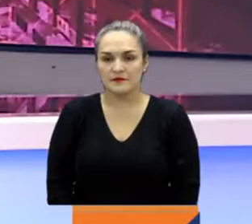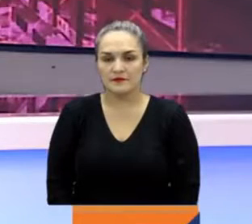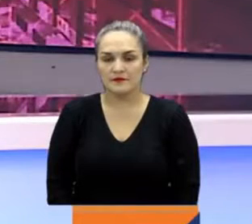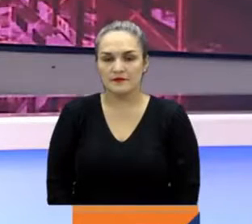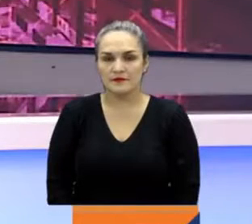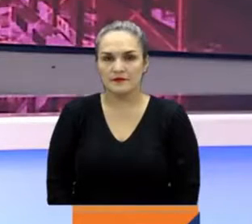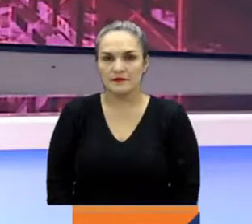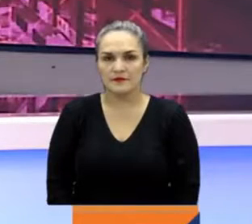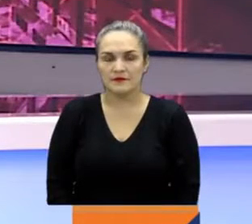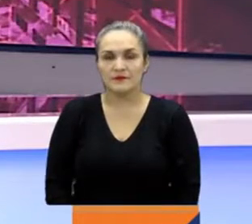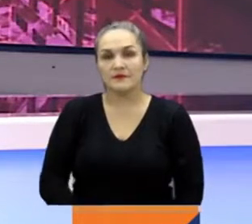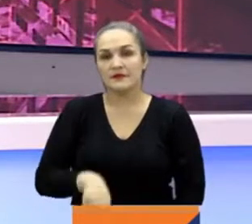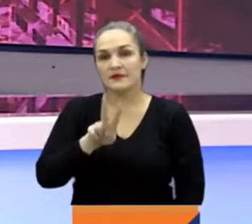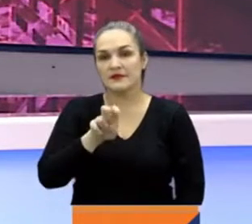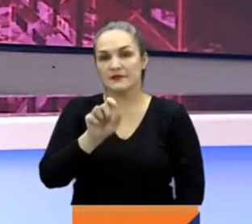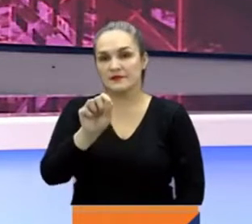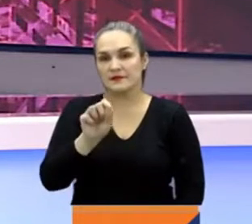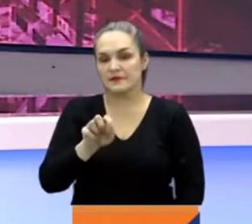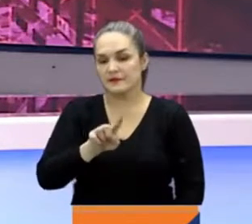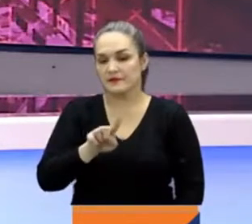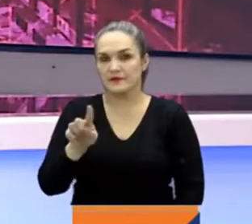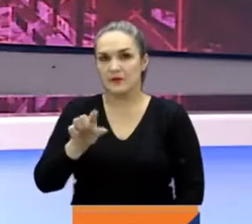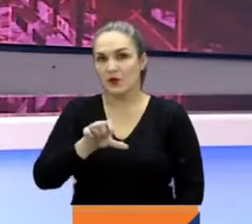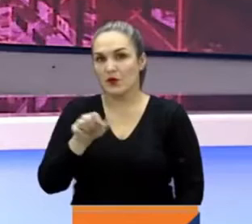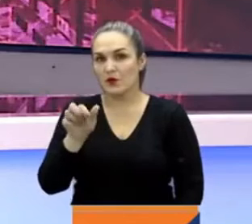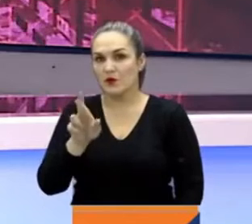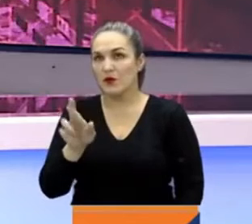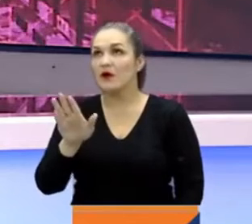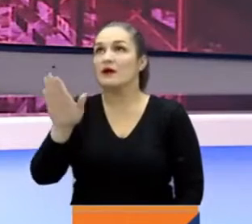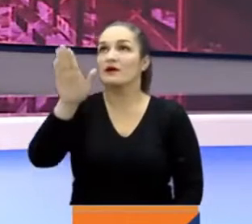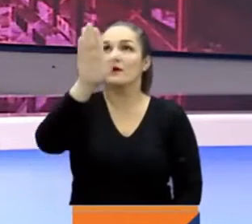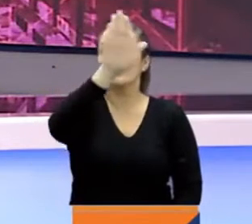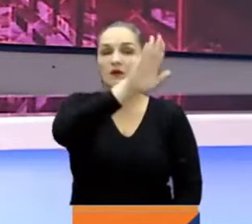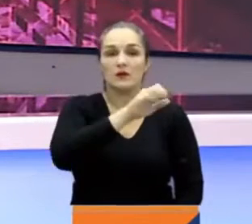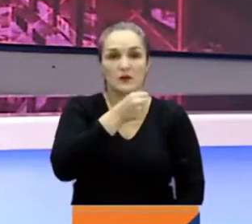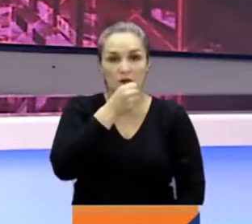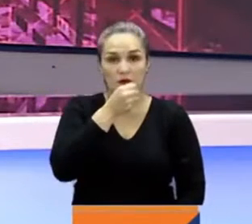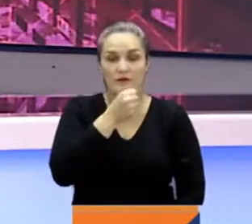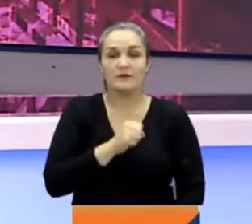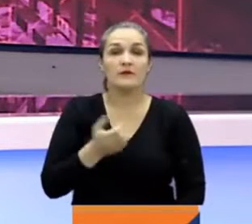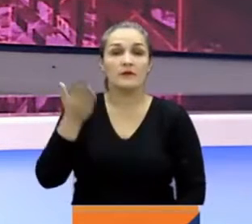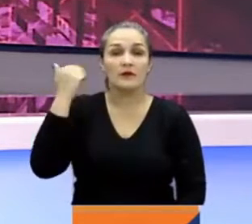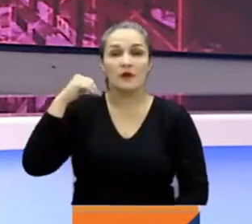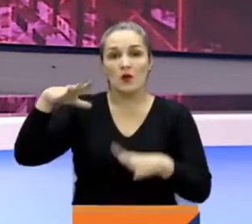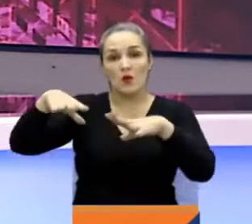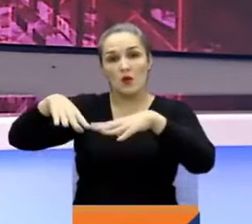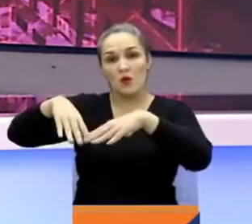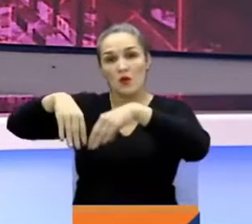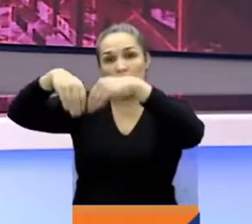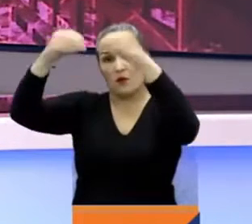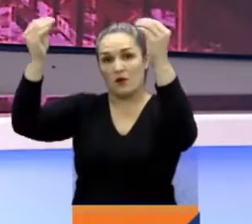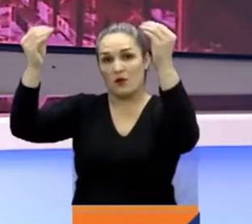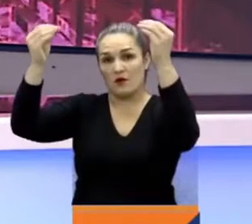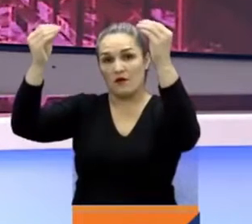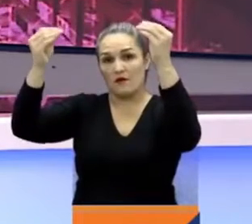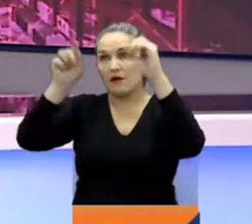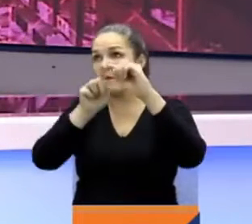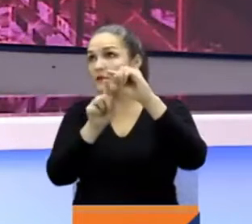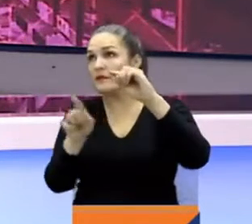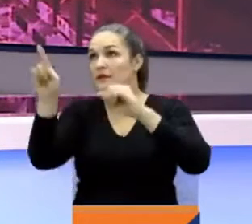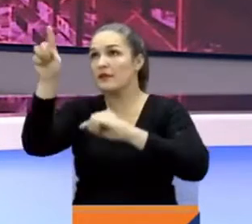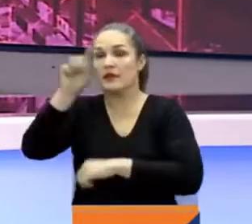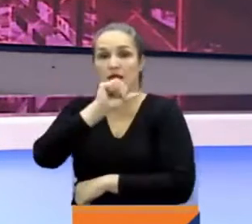7 y 11 más noticias de las regiones. Luego de cinco días de cierre en la vía entre Juan de Urabá y Necoclí, manifestantes y